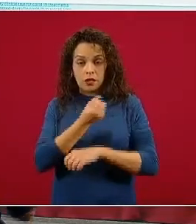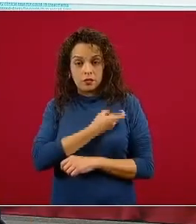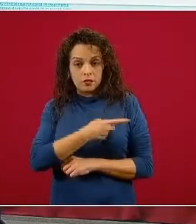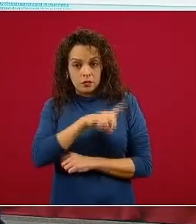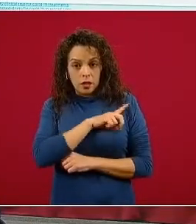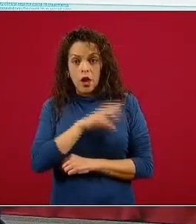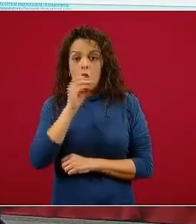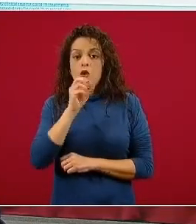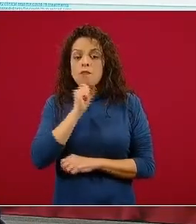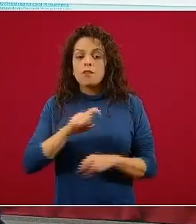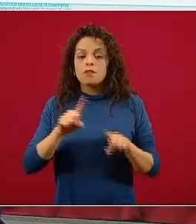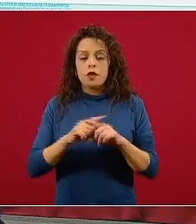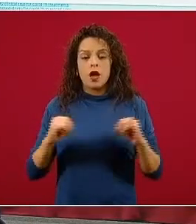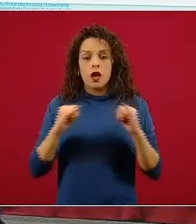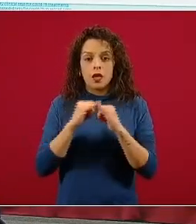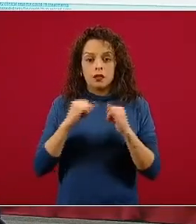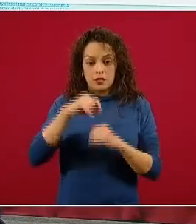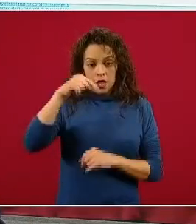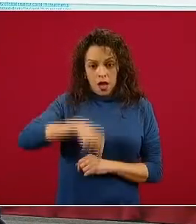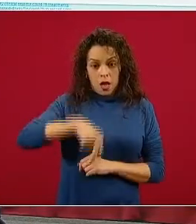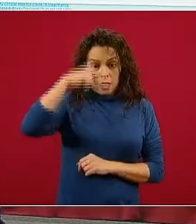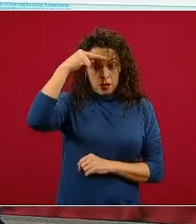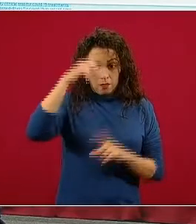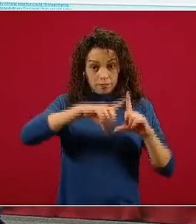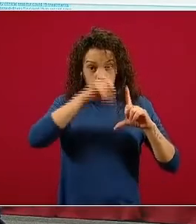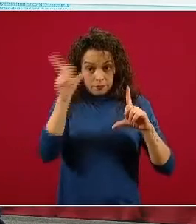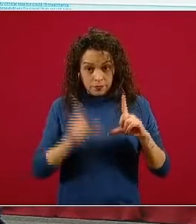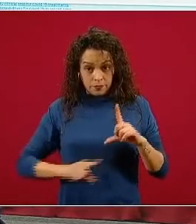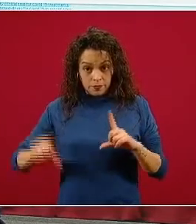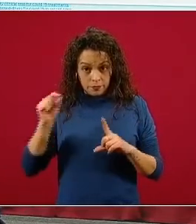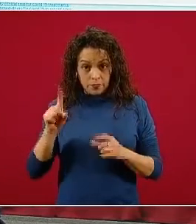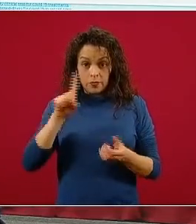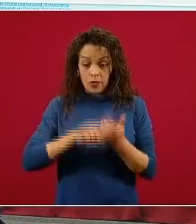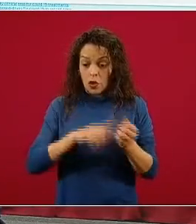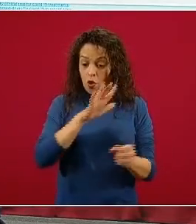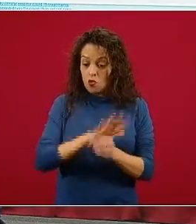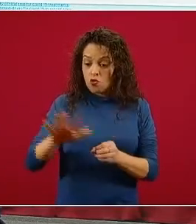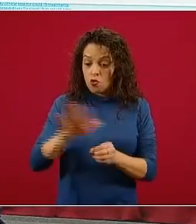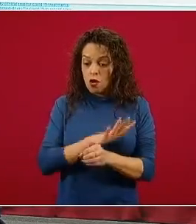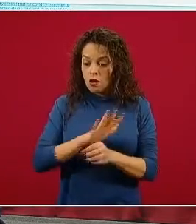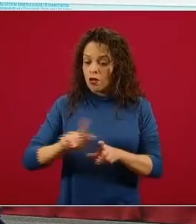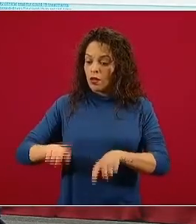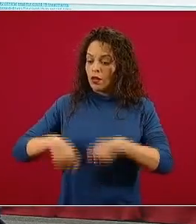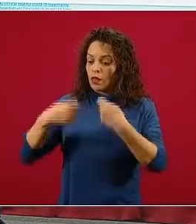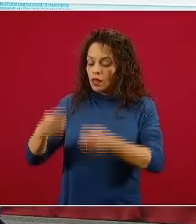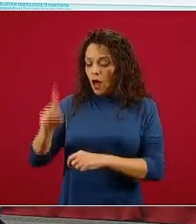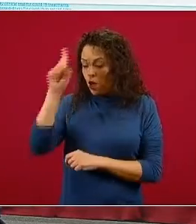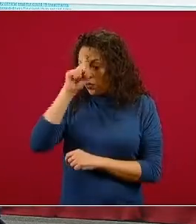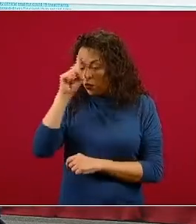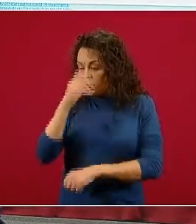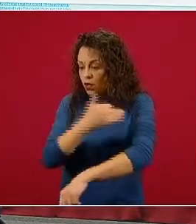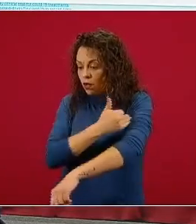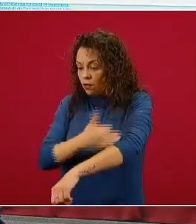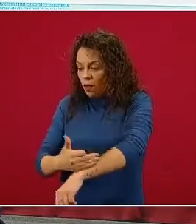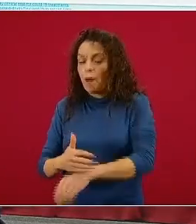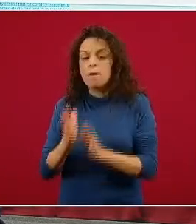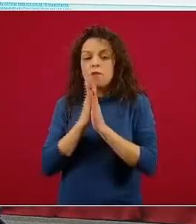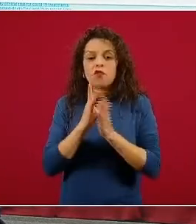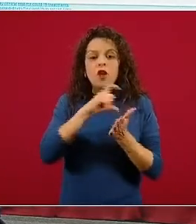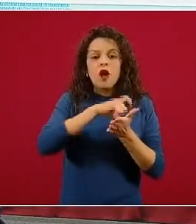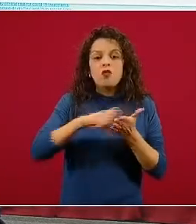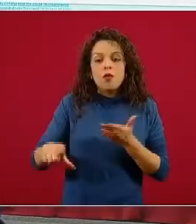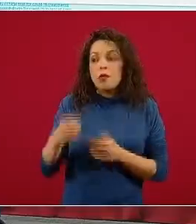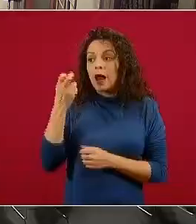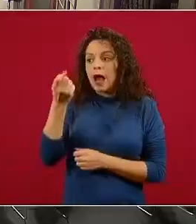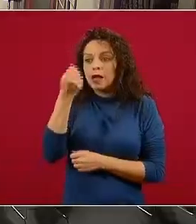en instituciones nacionales, que localmente se le recomienda a las familias conseguir alguno de estos fármacos.